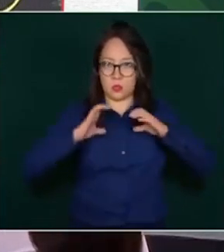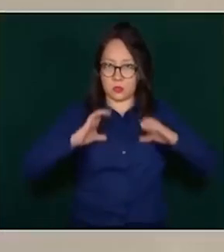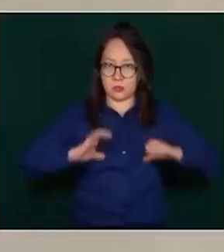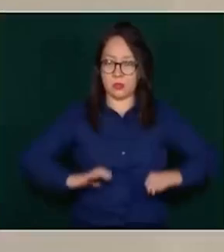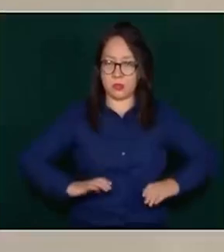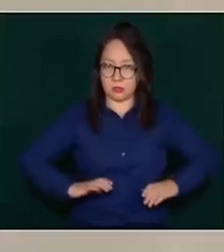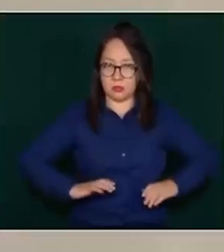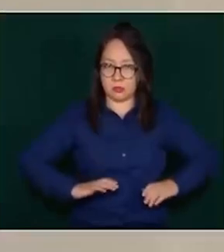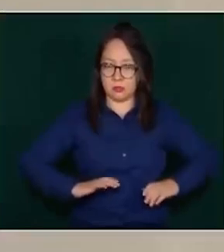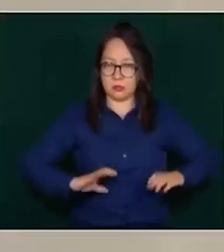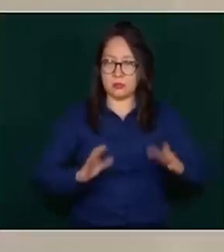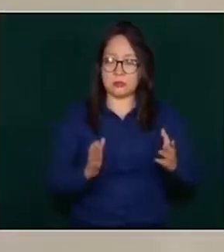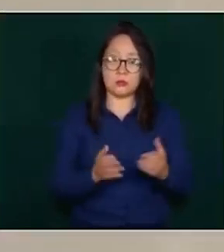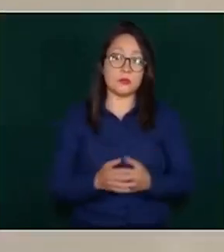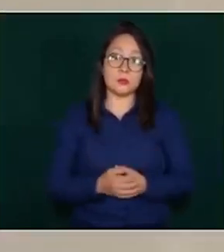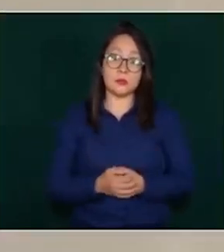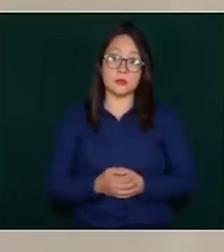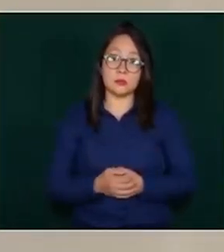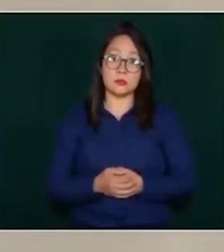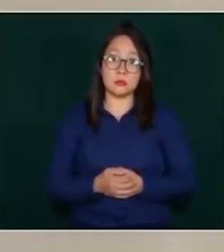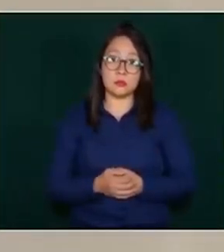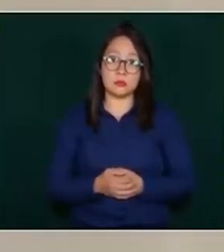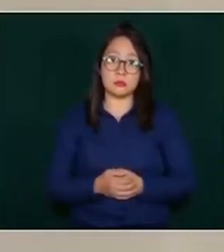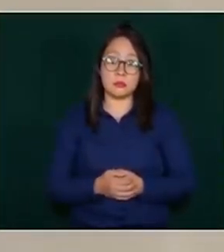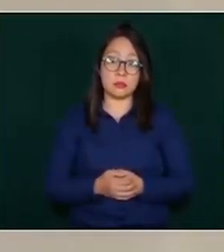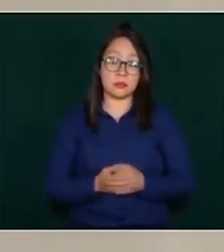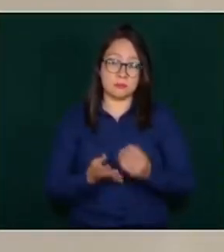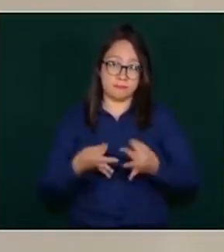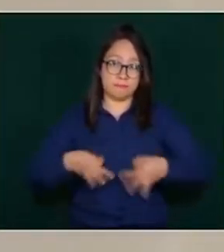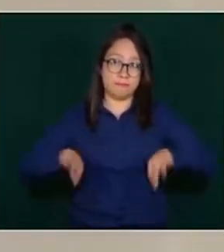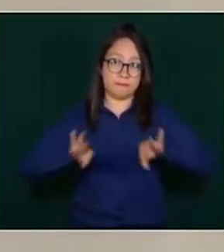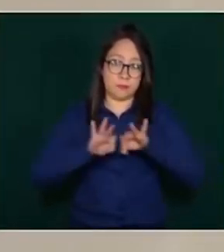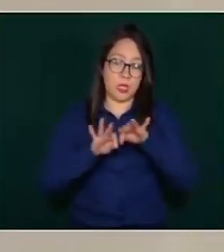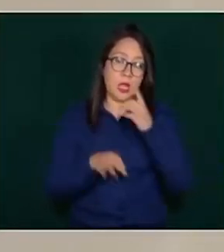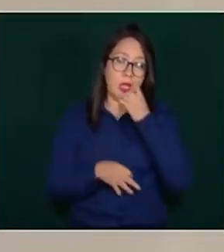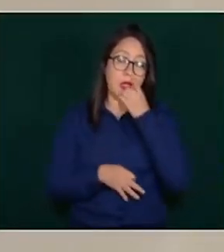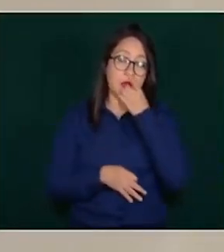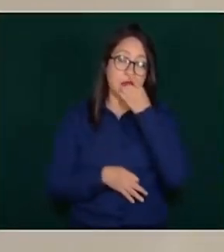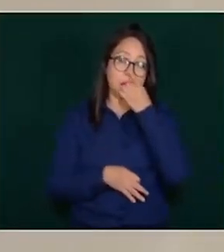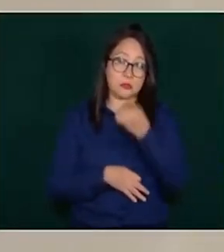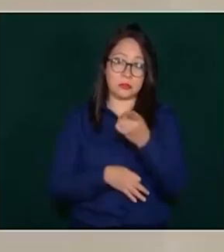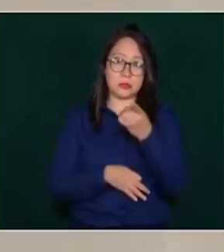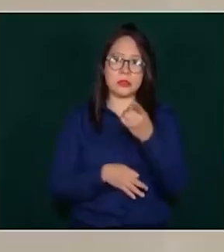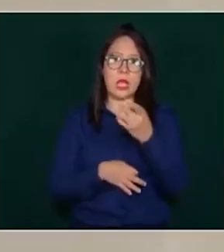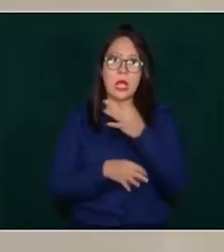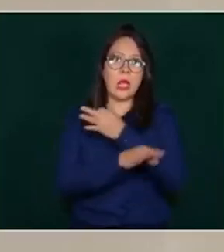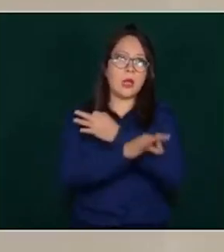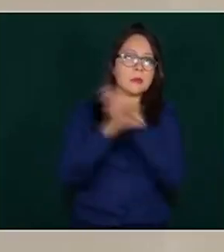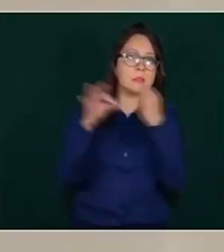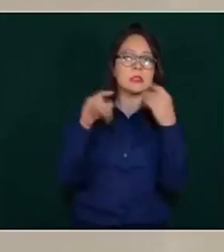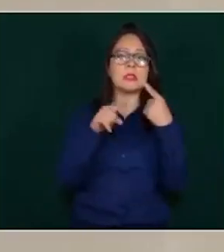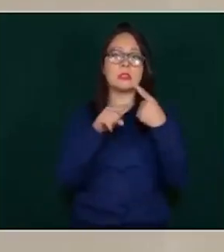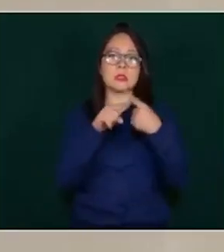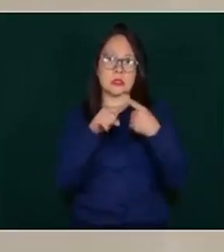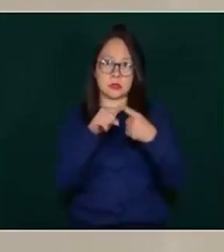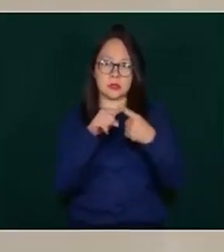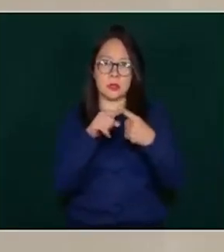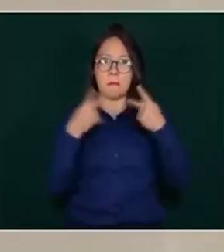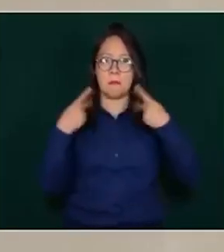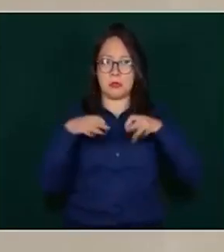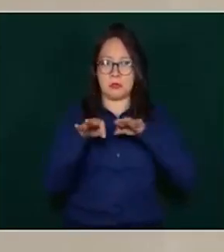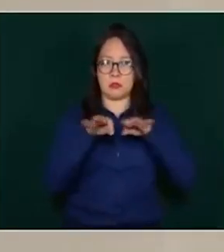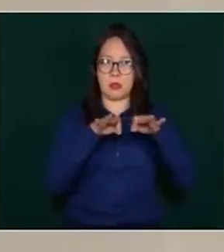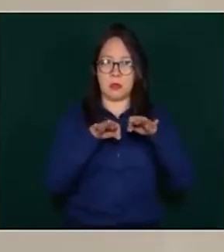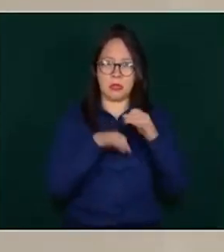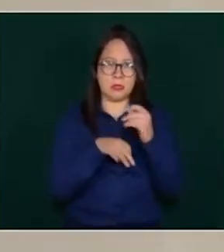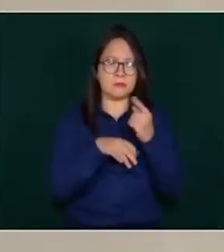Señalar que el alertamiento lo dan empleados del propio motel, ante olores